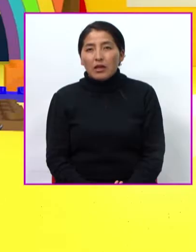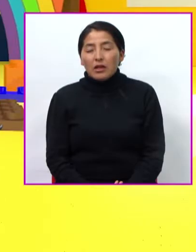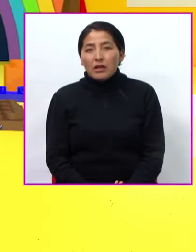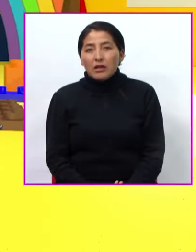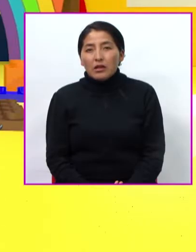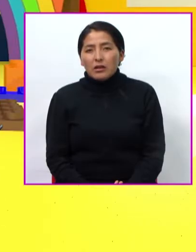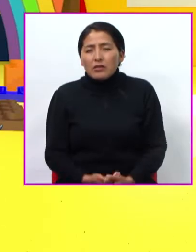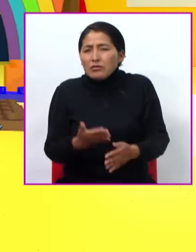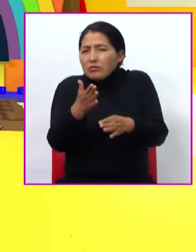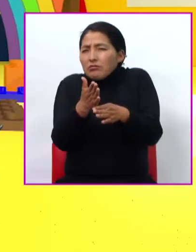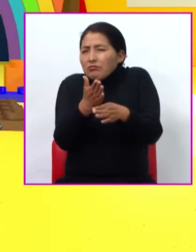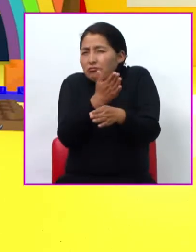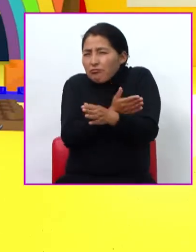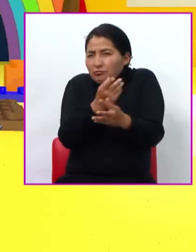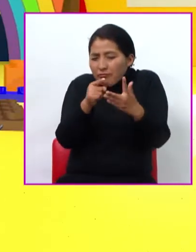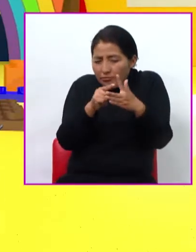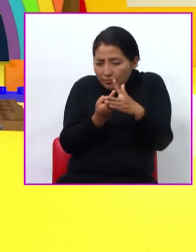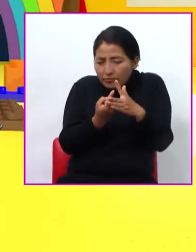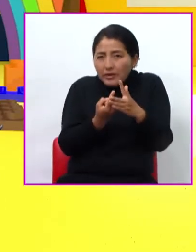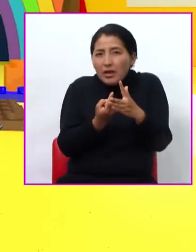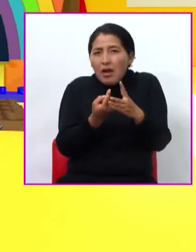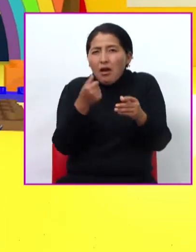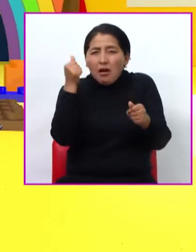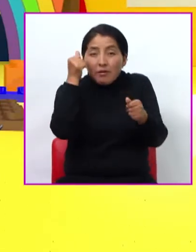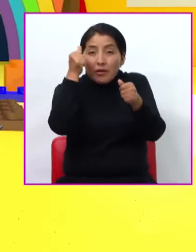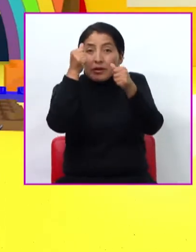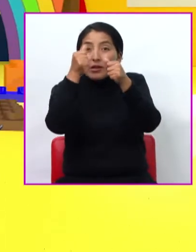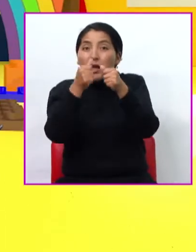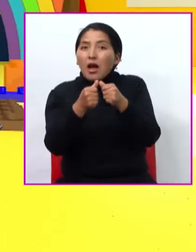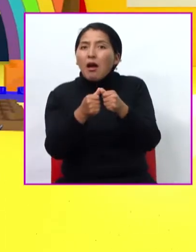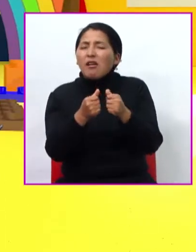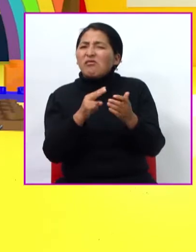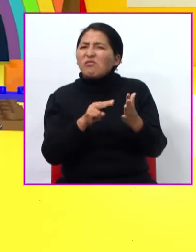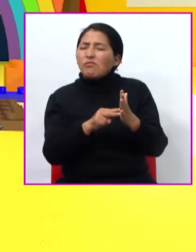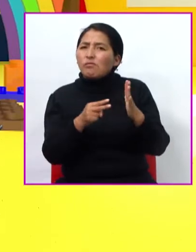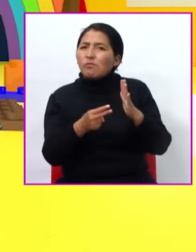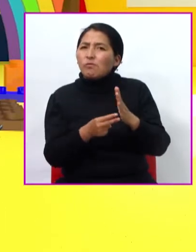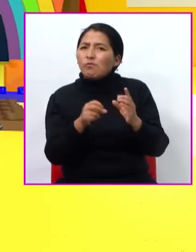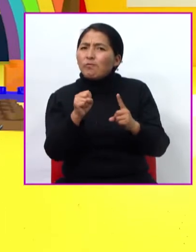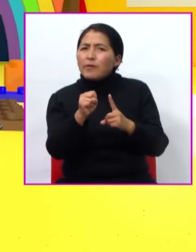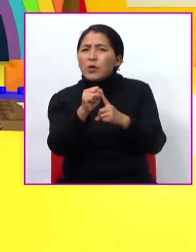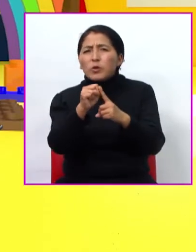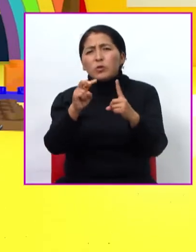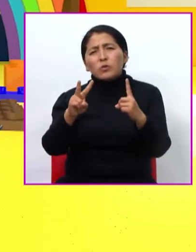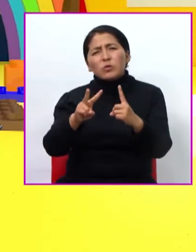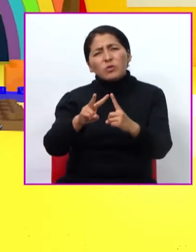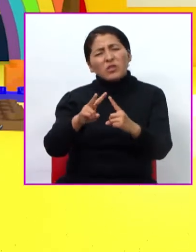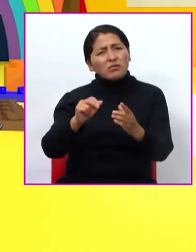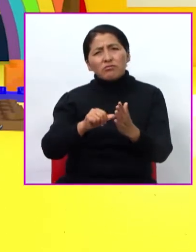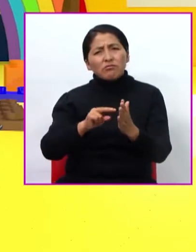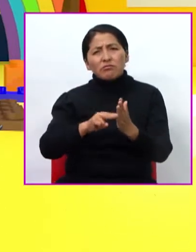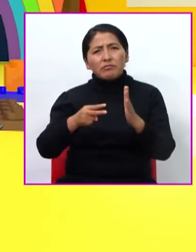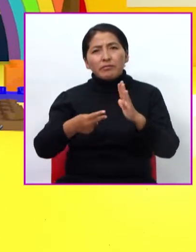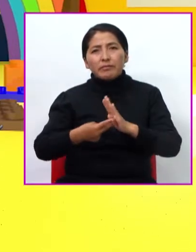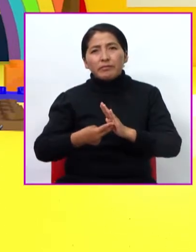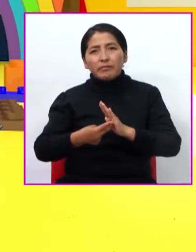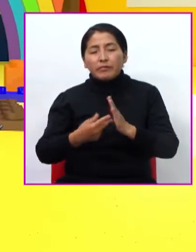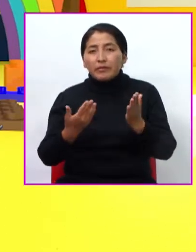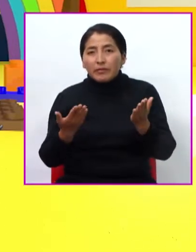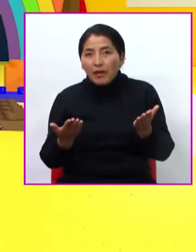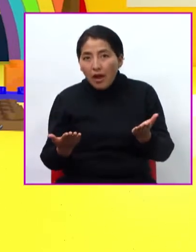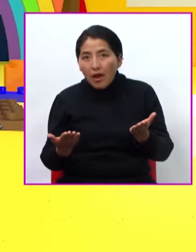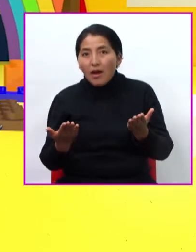Antes de empezar, tenemos que recordar qué es el sustantivo. Entonces,